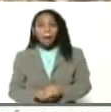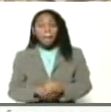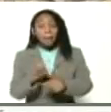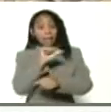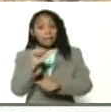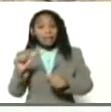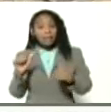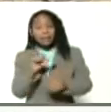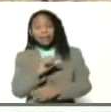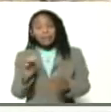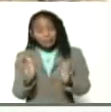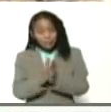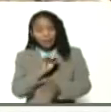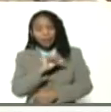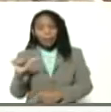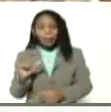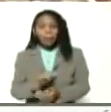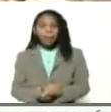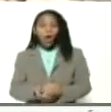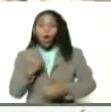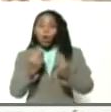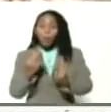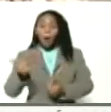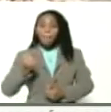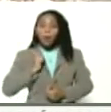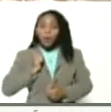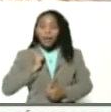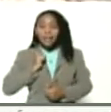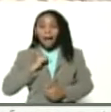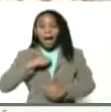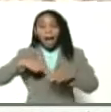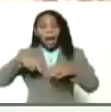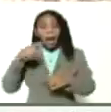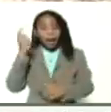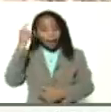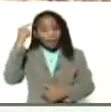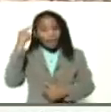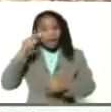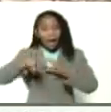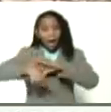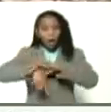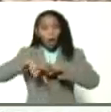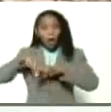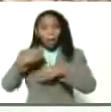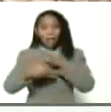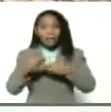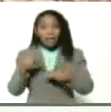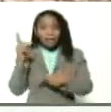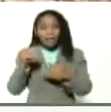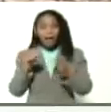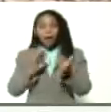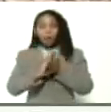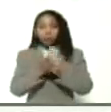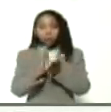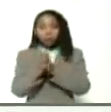Semana Santa? ¿Cómo aprovechan la cola y la cabeza para hacer este alimento, este polvo de pescado?